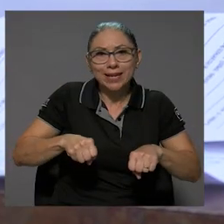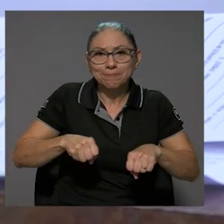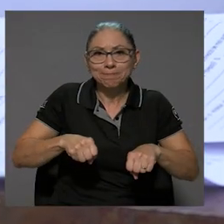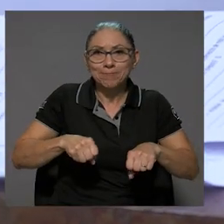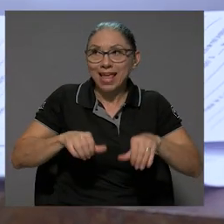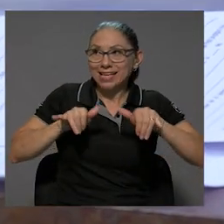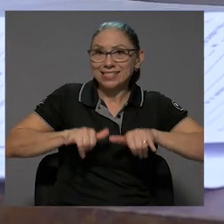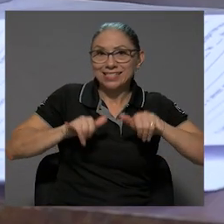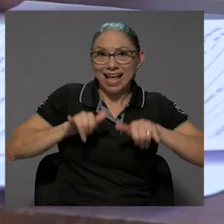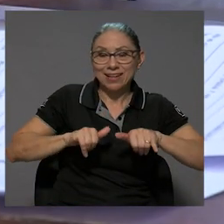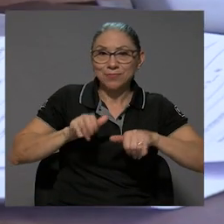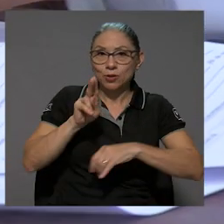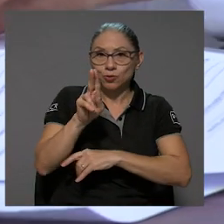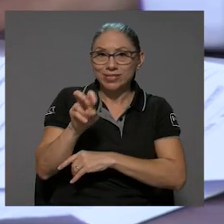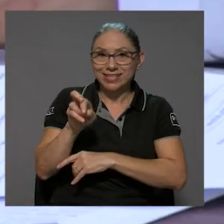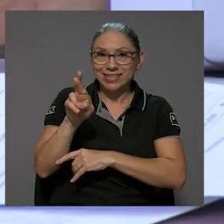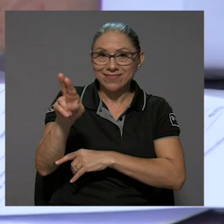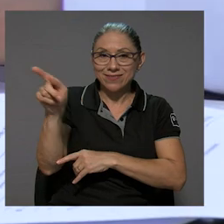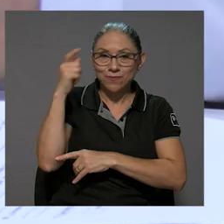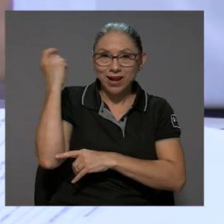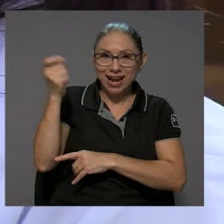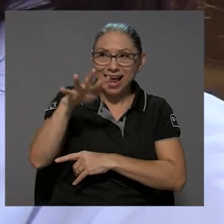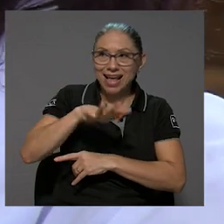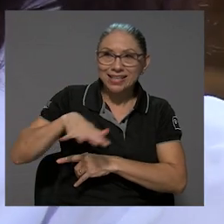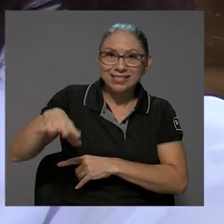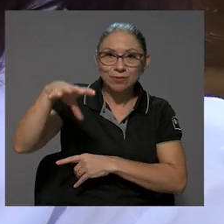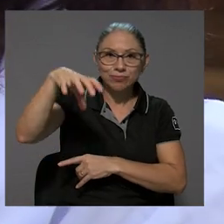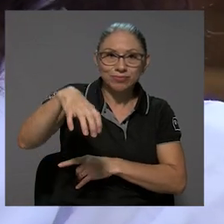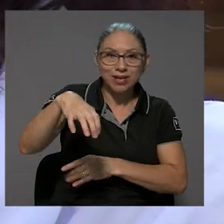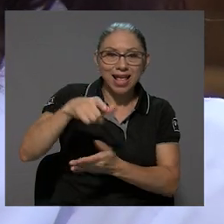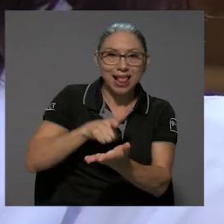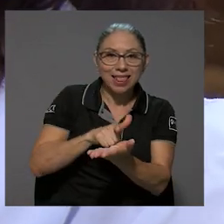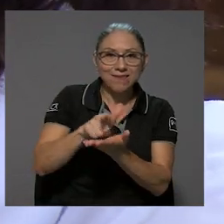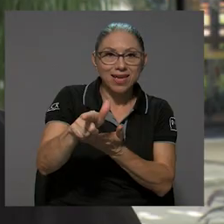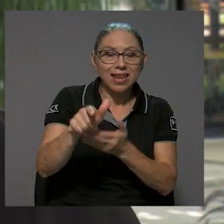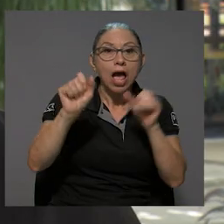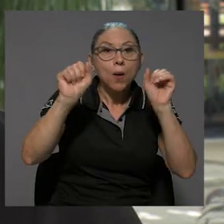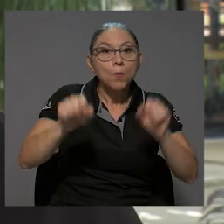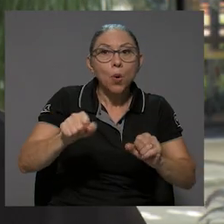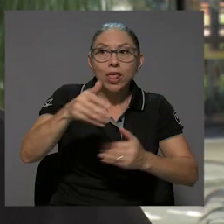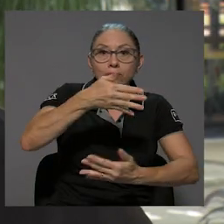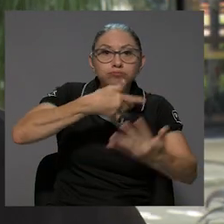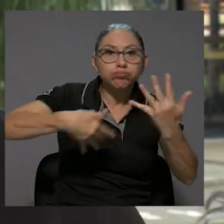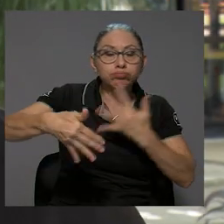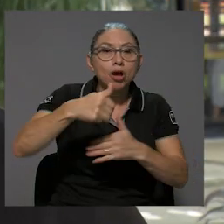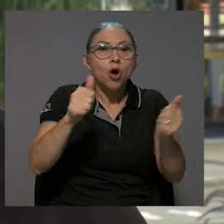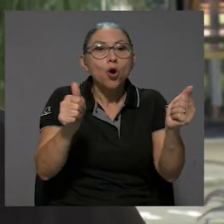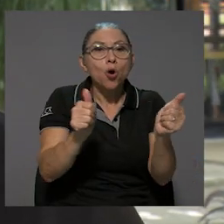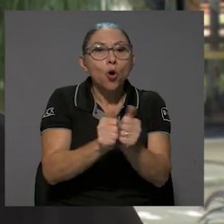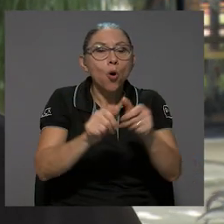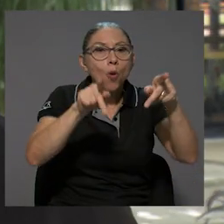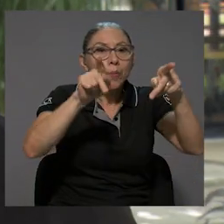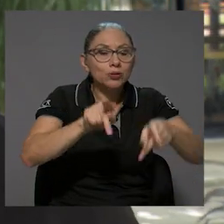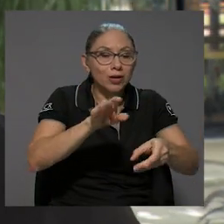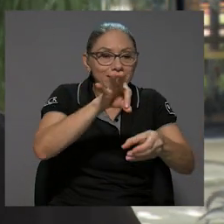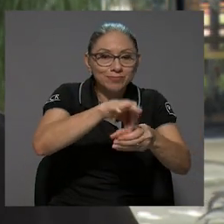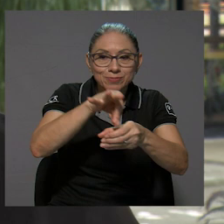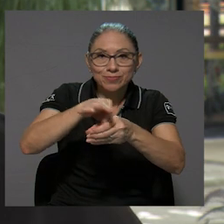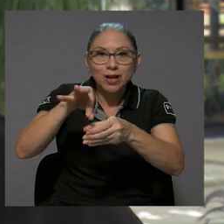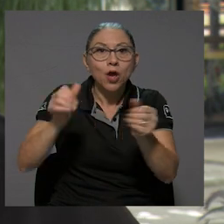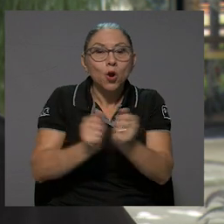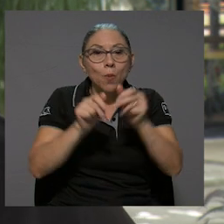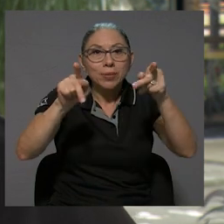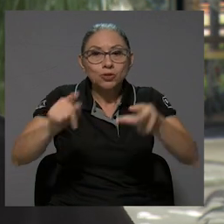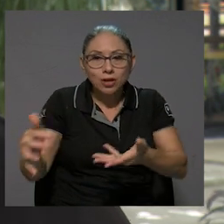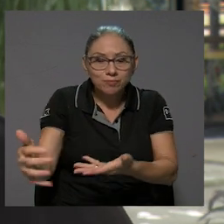estar en la sede de Guanacaste, en Liberia, poder compartir con productores, con procesadores, con